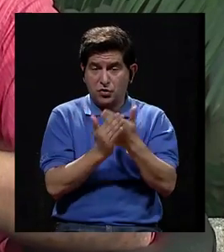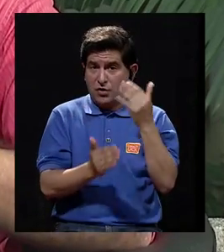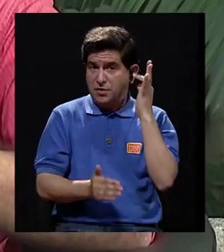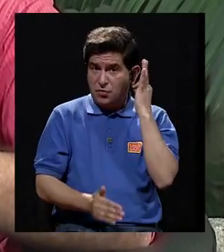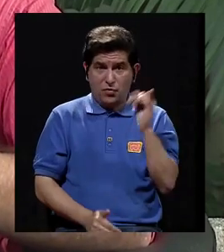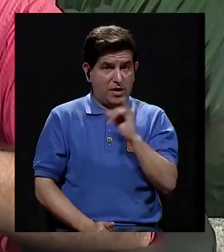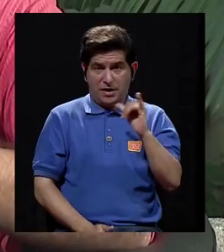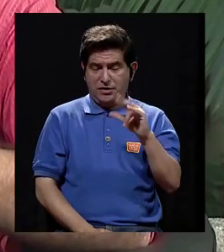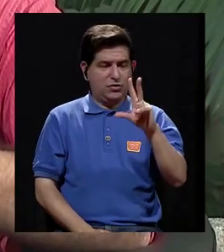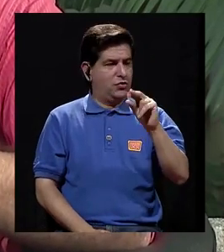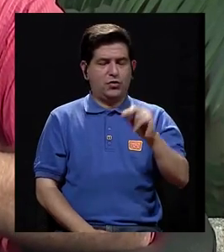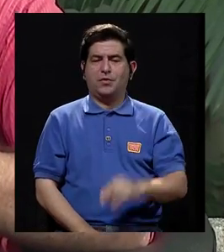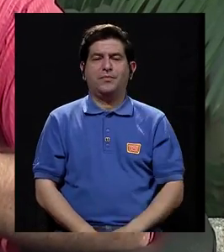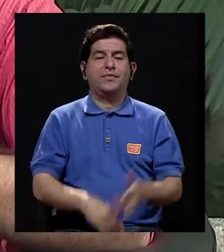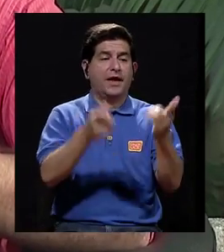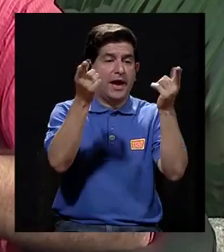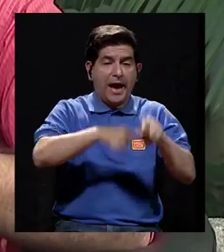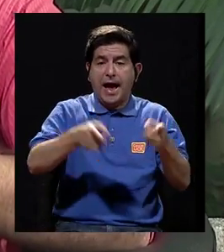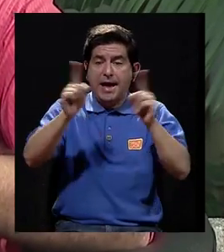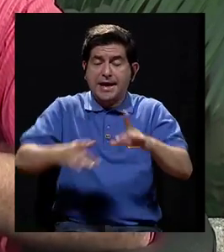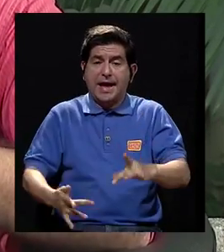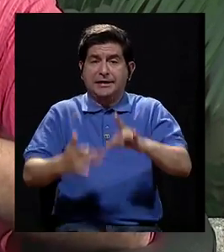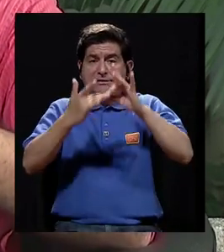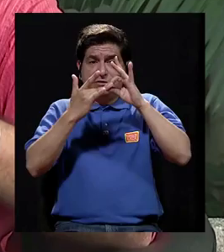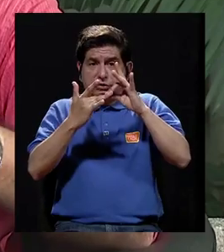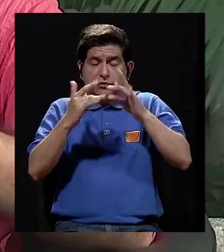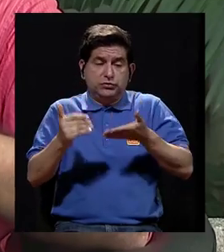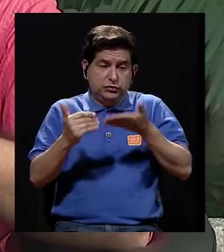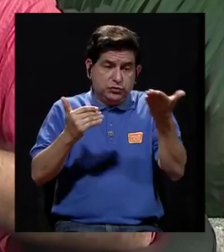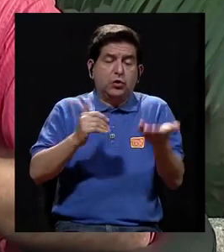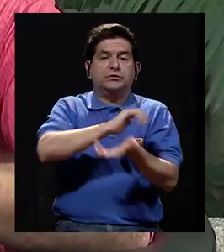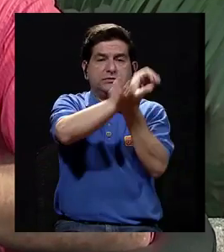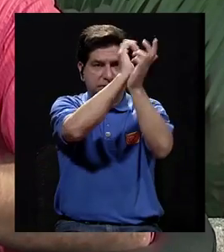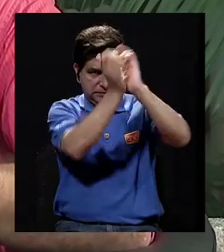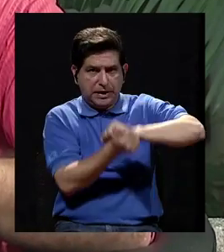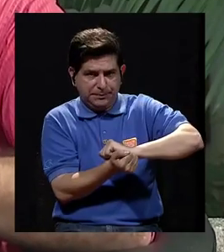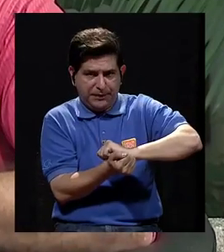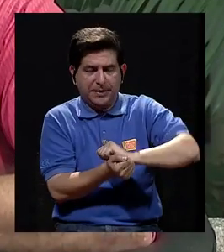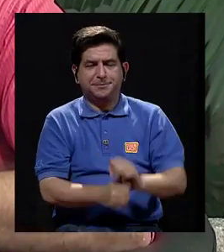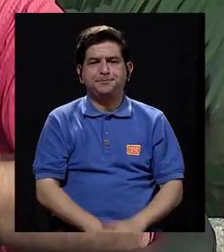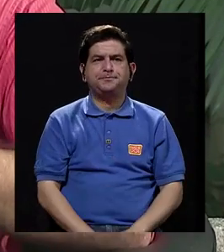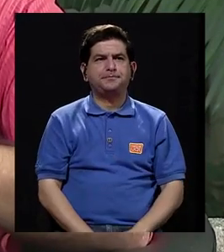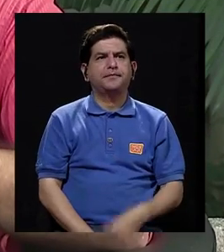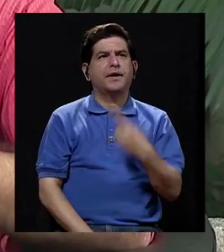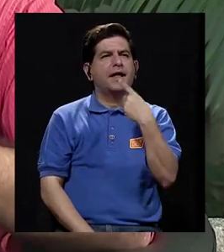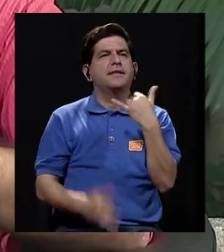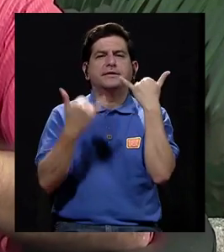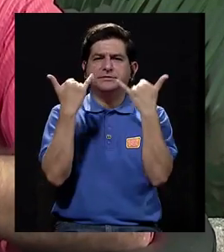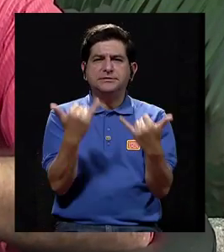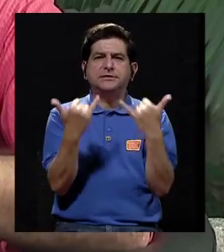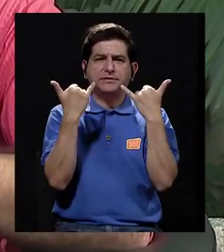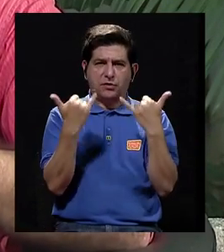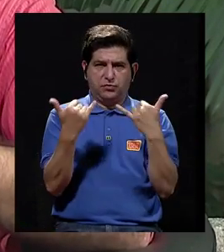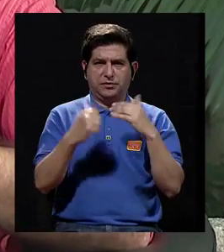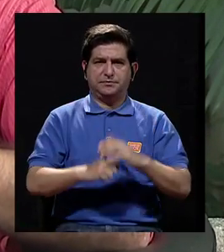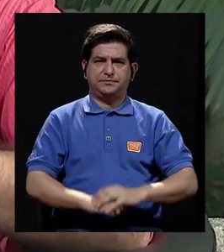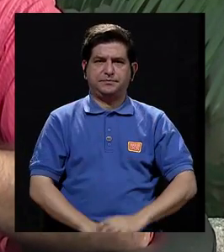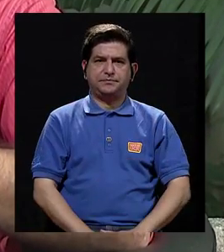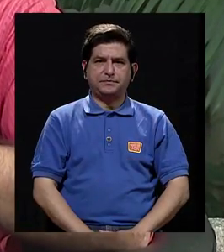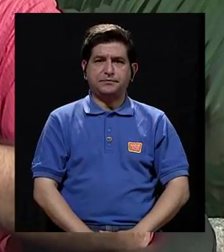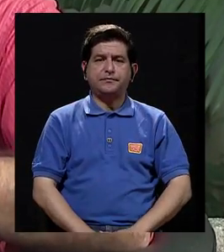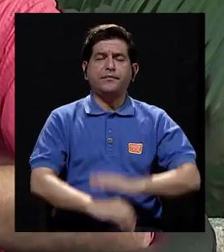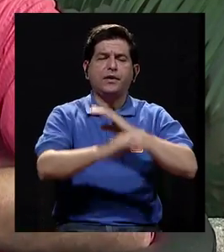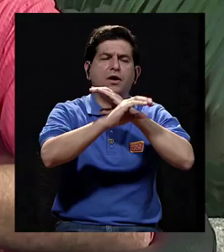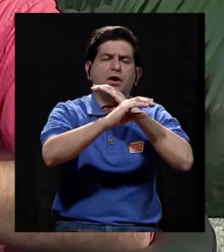para todas las mujeres, sino que van a haber casos en particular, digamos, que las cosas pueden cambiar. Entonces, vamos a decir en este momento, digamos, que